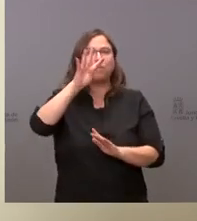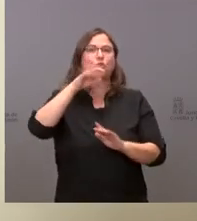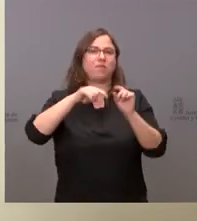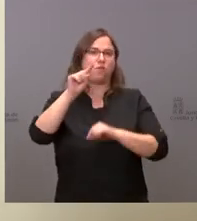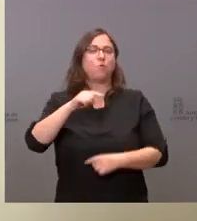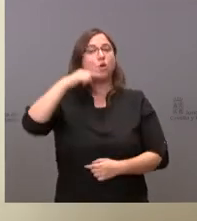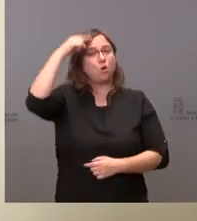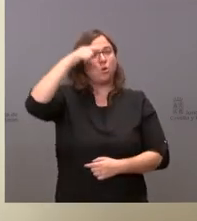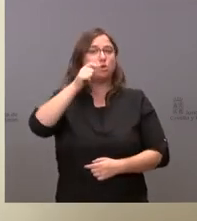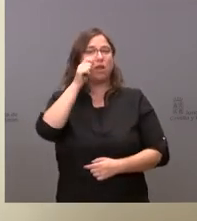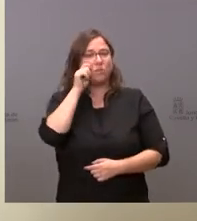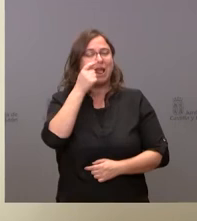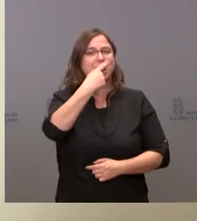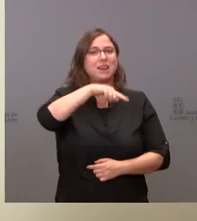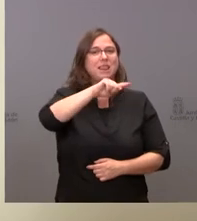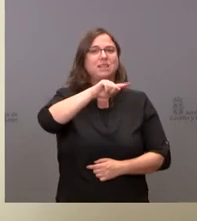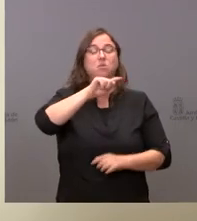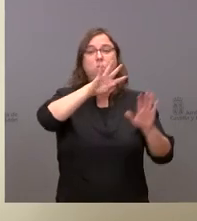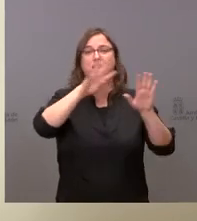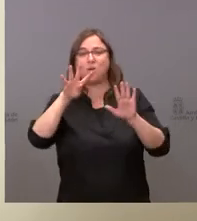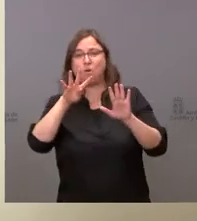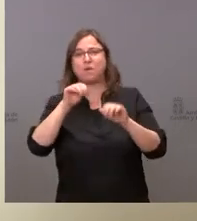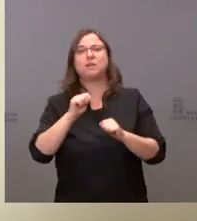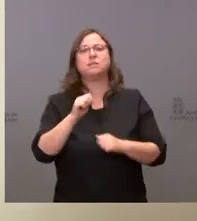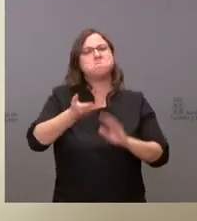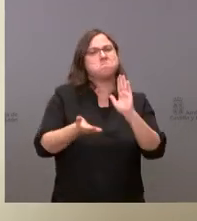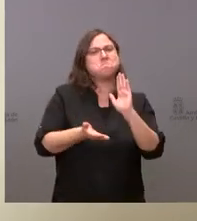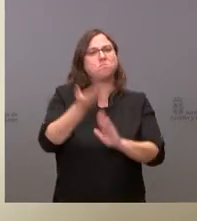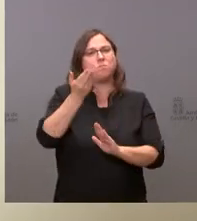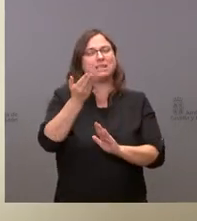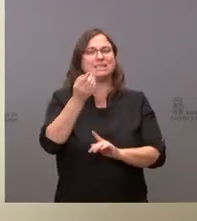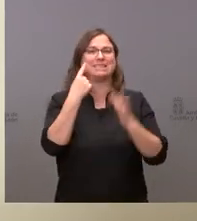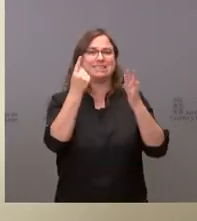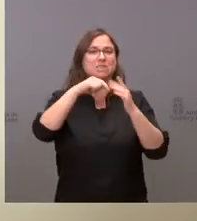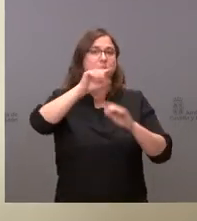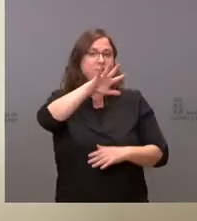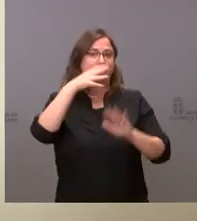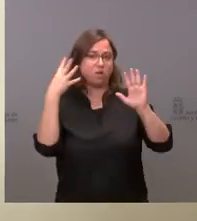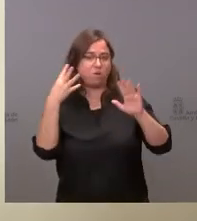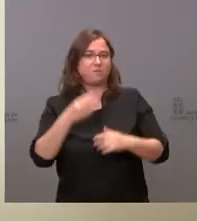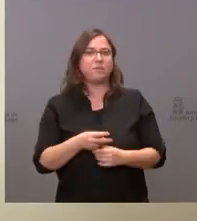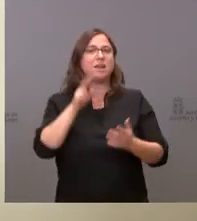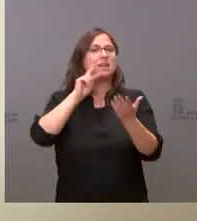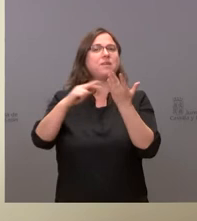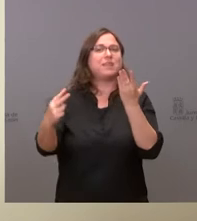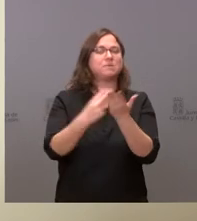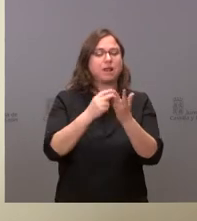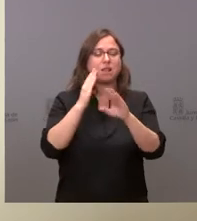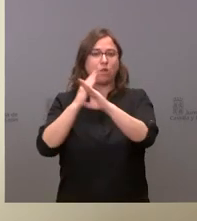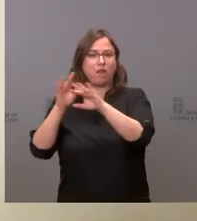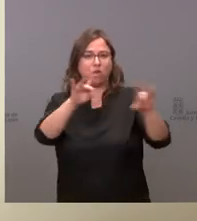149.900.000 euros, crece el 6,59%, Transparencia, Ordenación del Territorio,